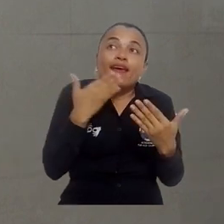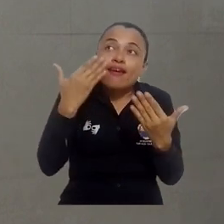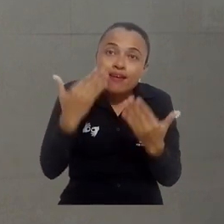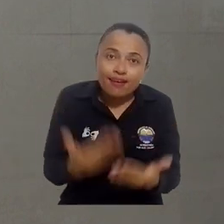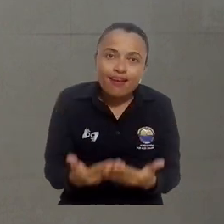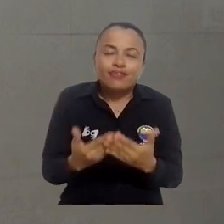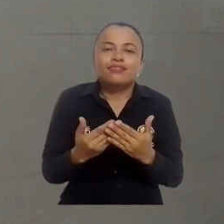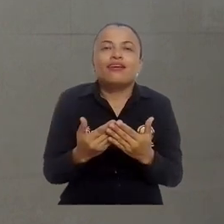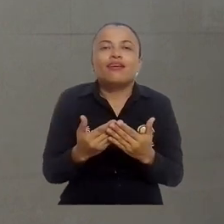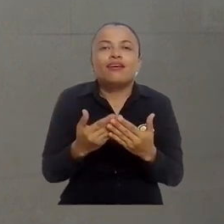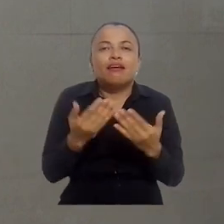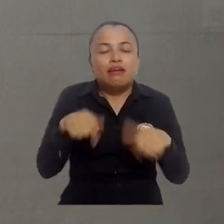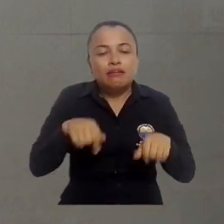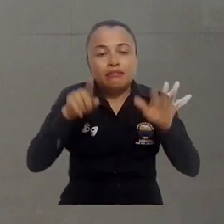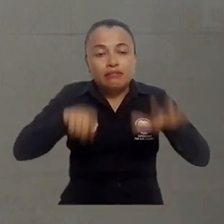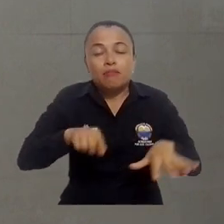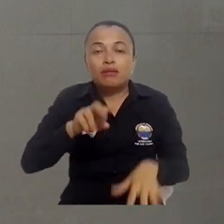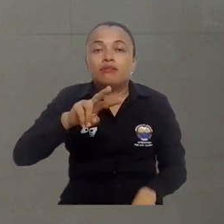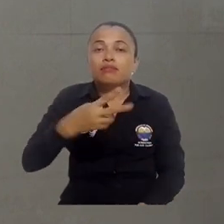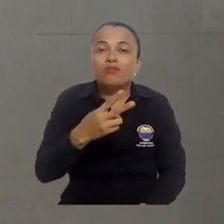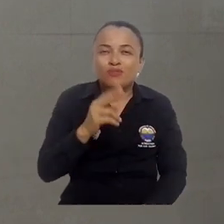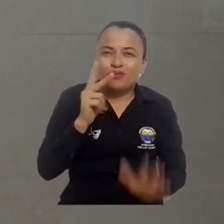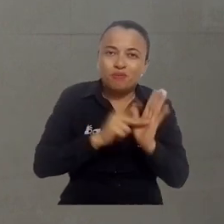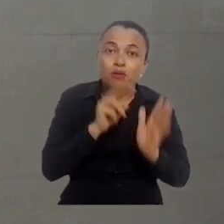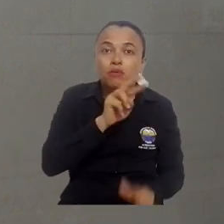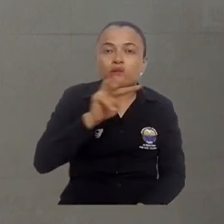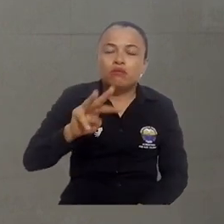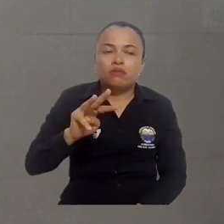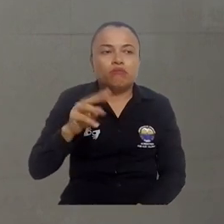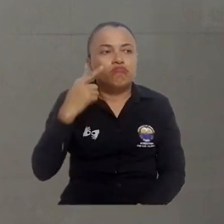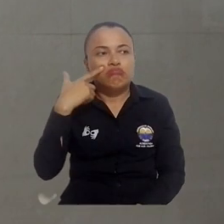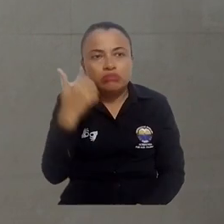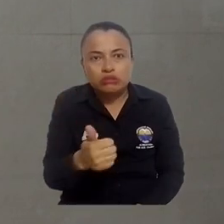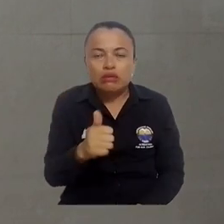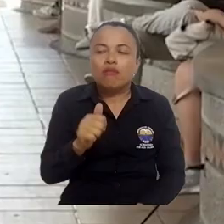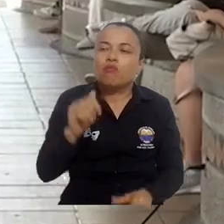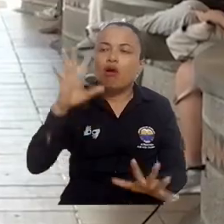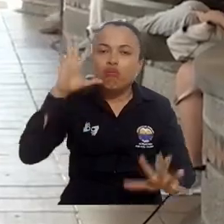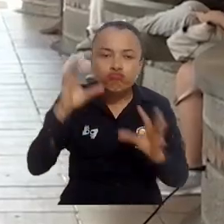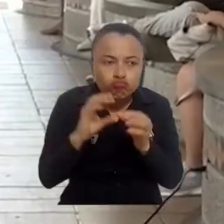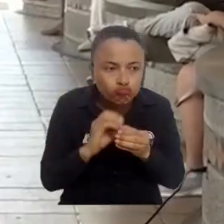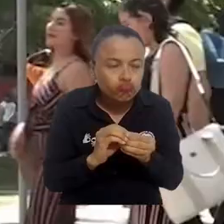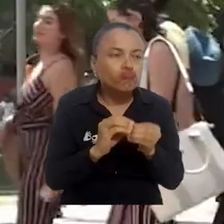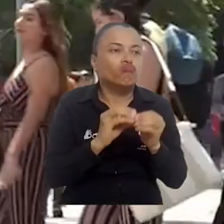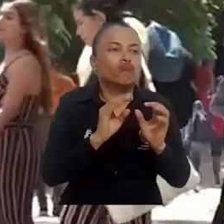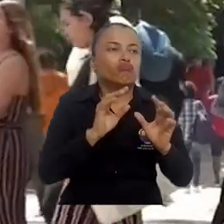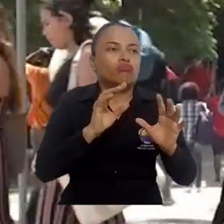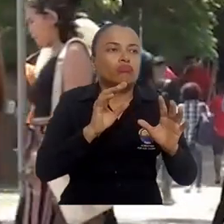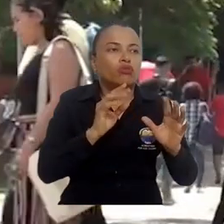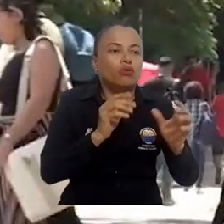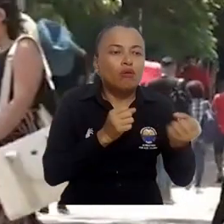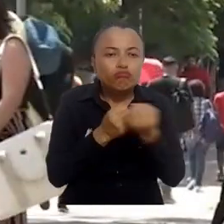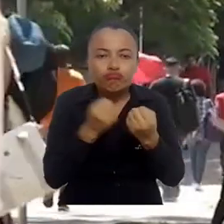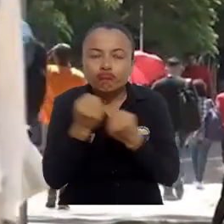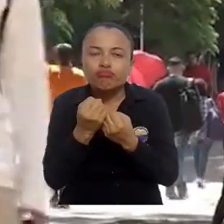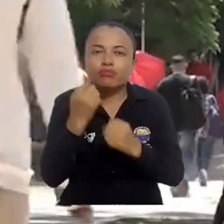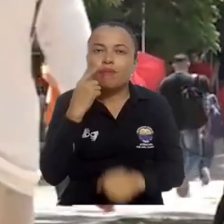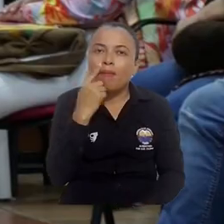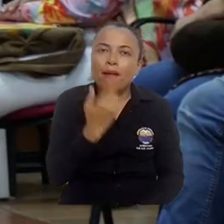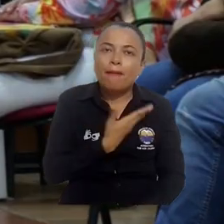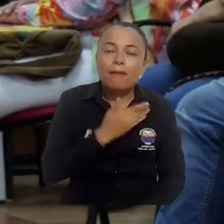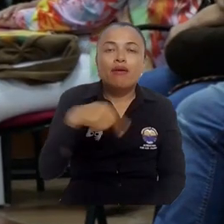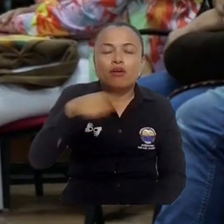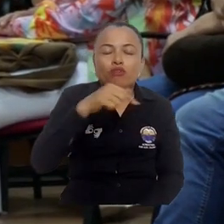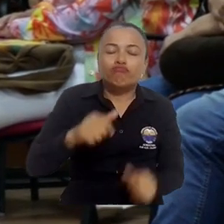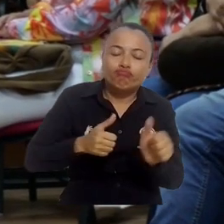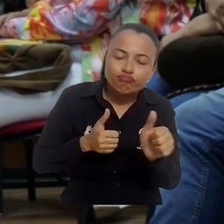agradecidos. Hacemos un balance de semestre maravilloso porque pudimos hacer alianzas con los papás y de convertirse ellos también